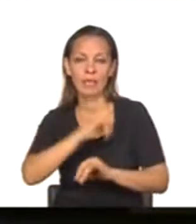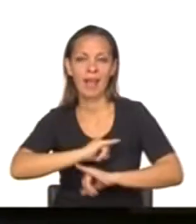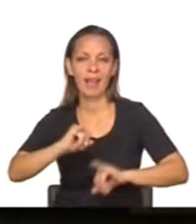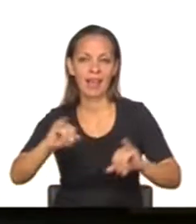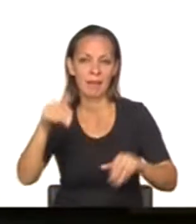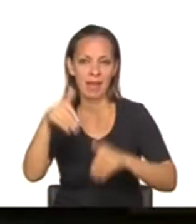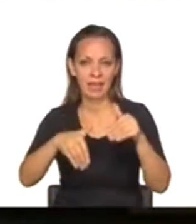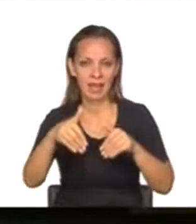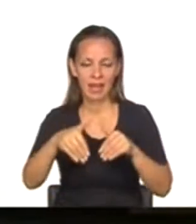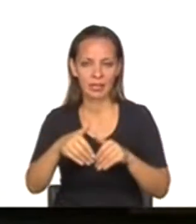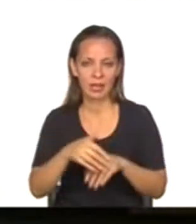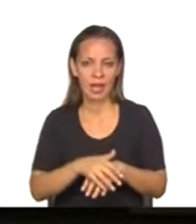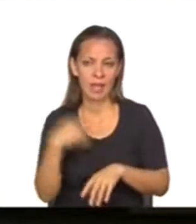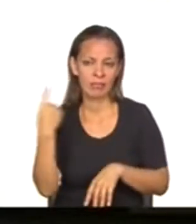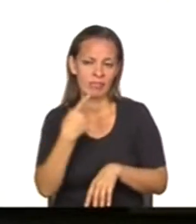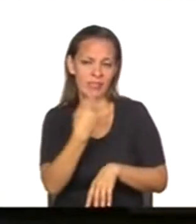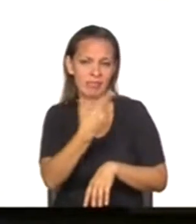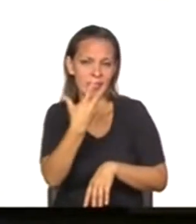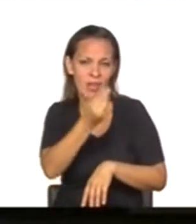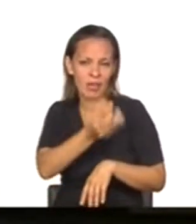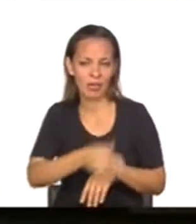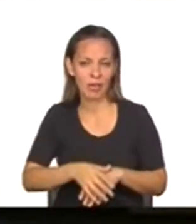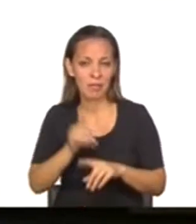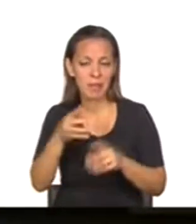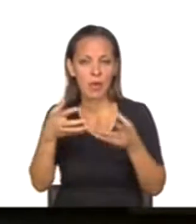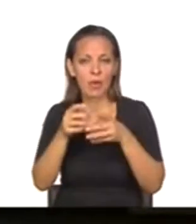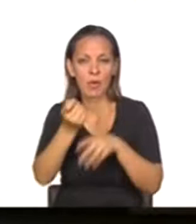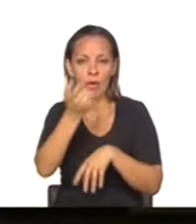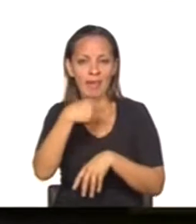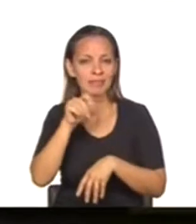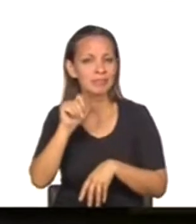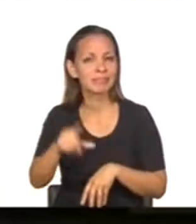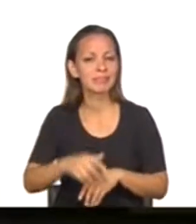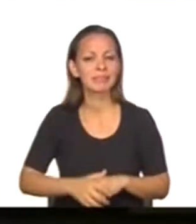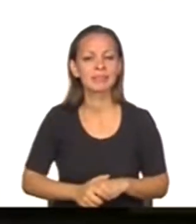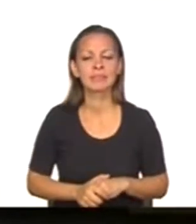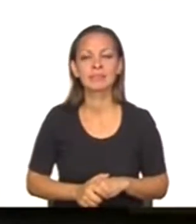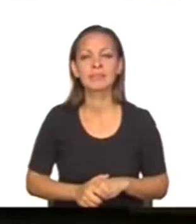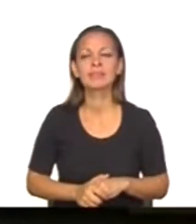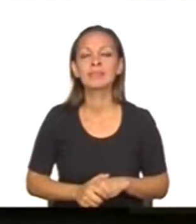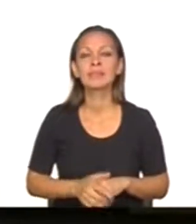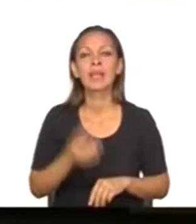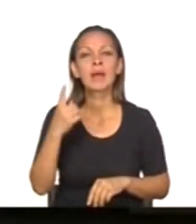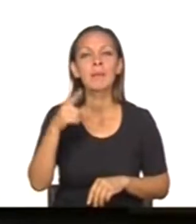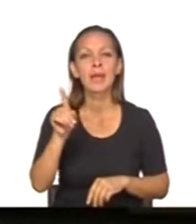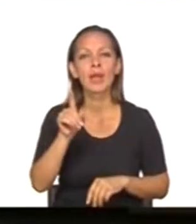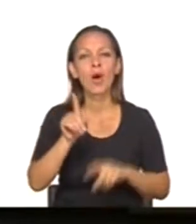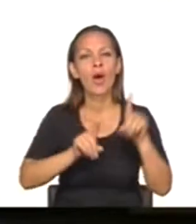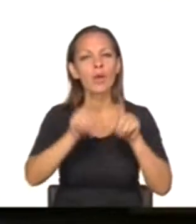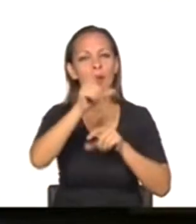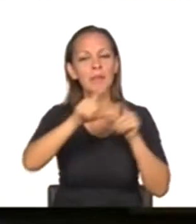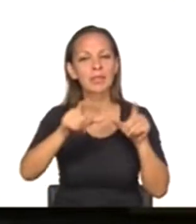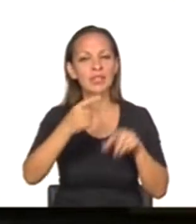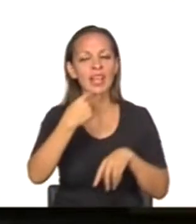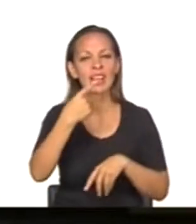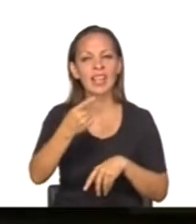de los candidatos del oficialismo. Pero como dirían en mi provincia, de un